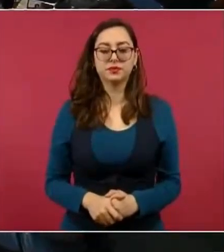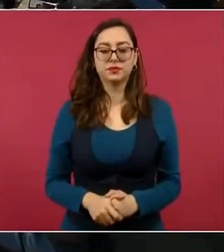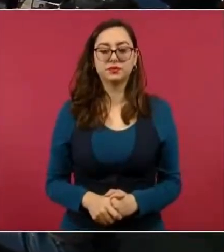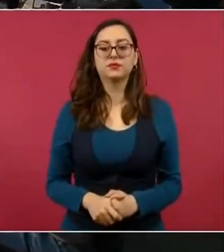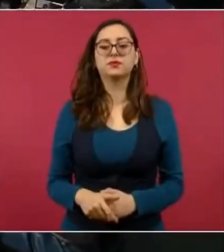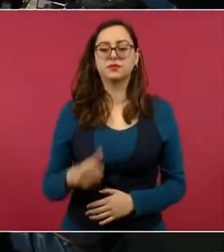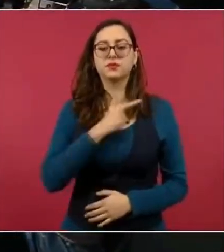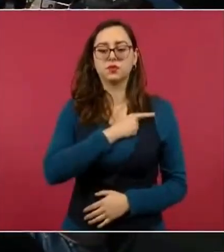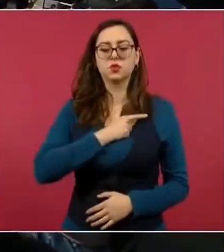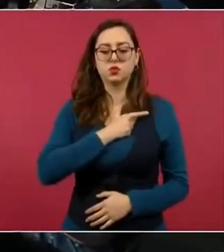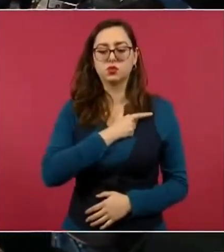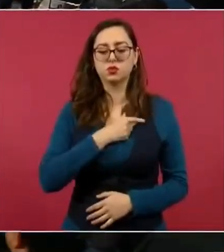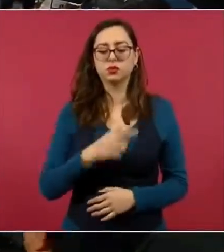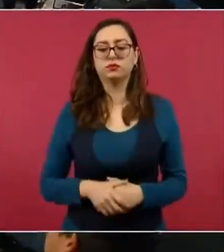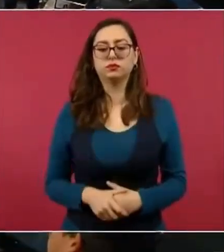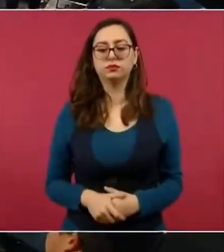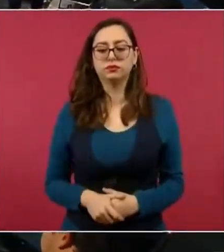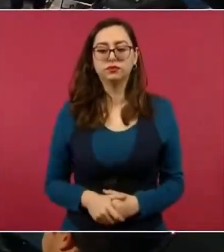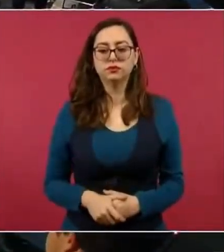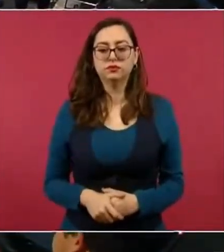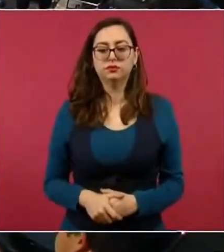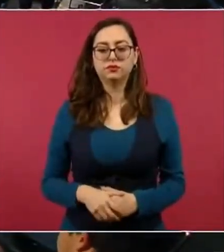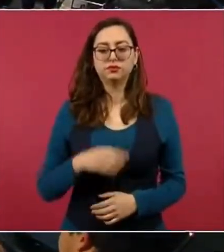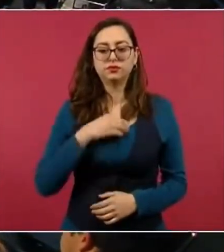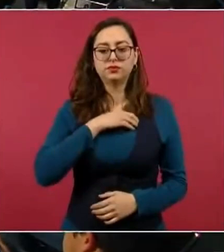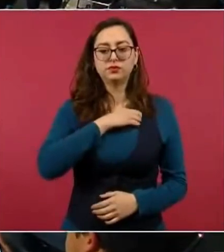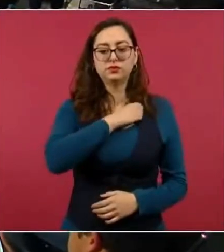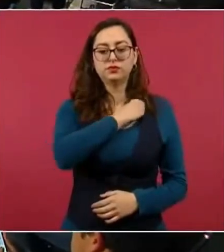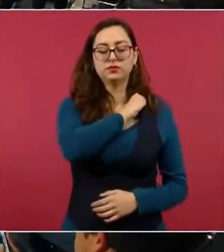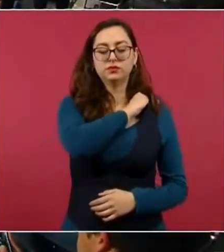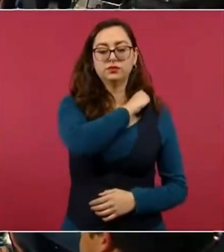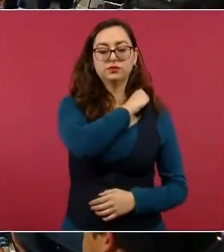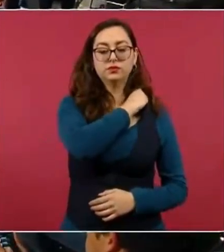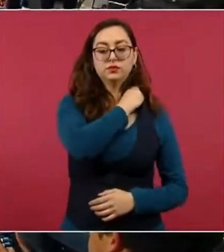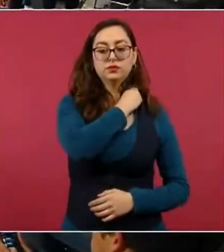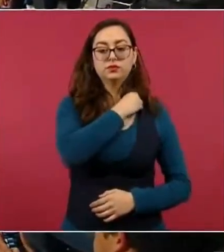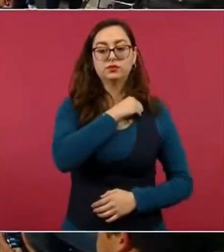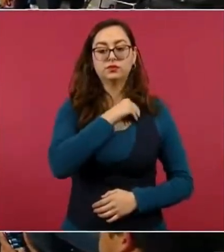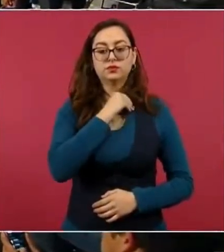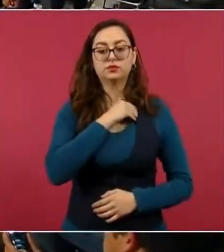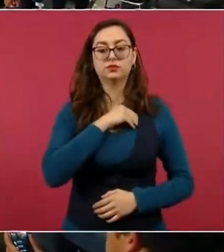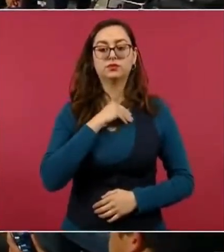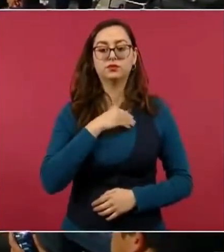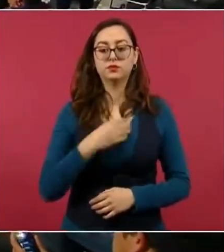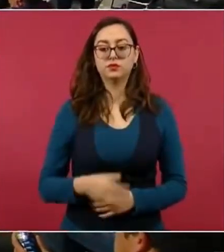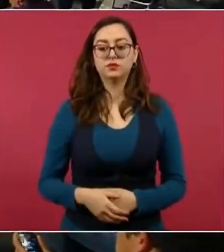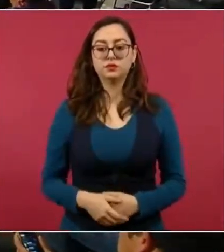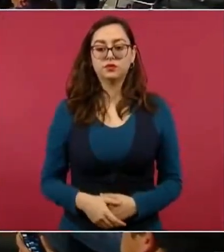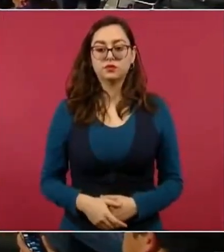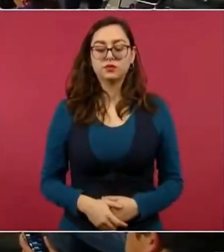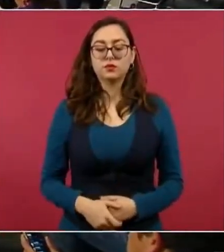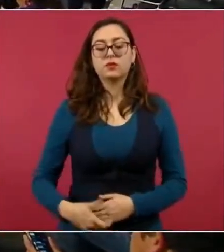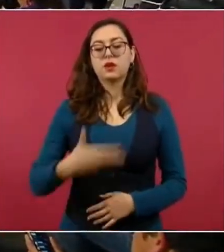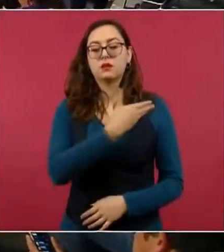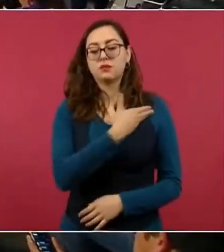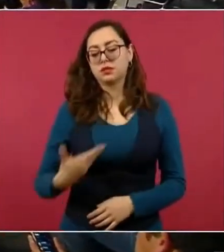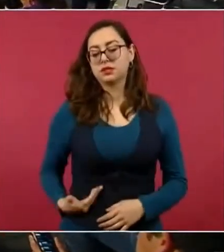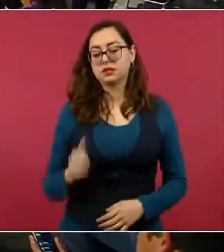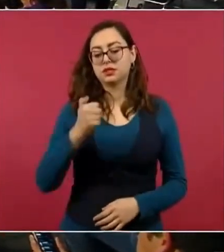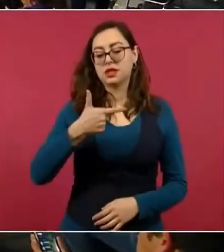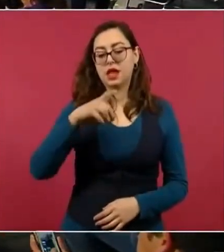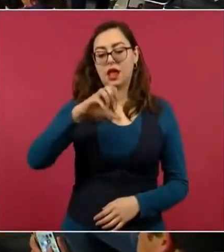Con mucho gusto, señor presidente. Desde el inicio del gobierno del presidente Andrés Manuel López Obrador,